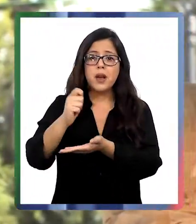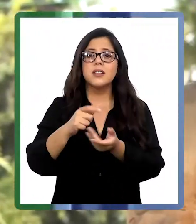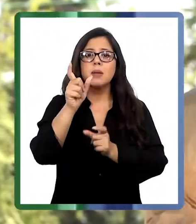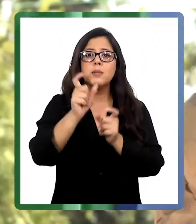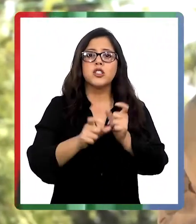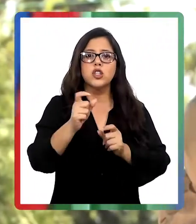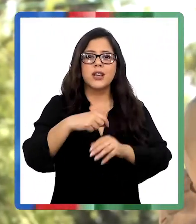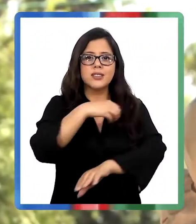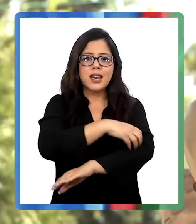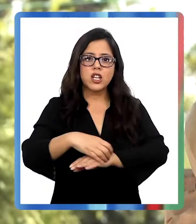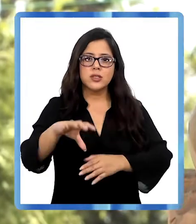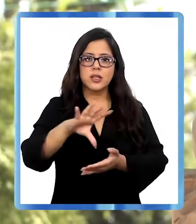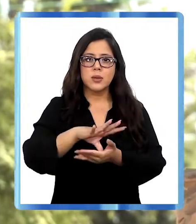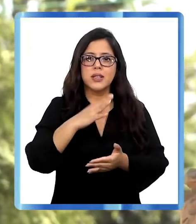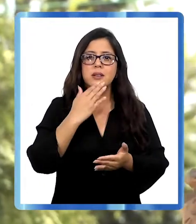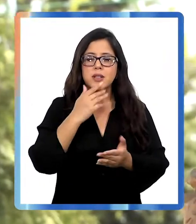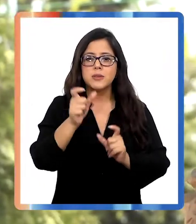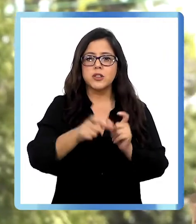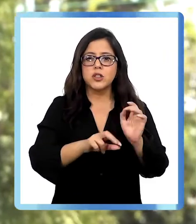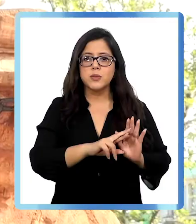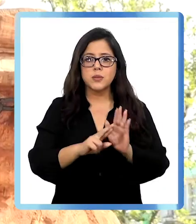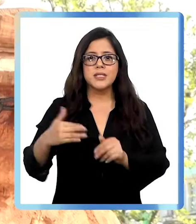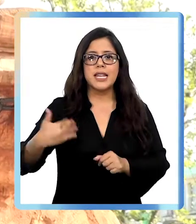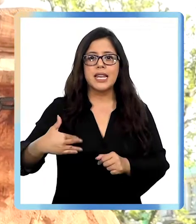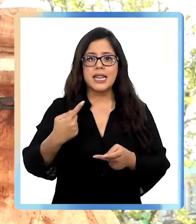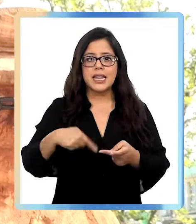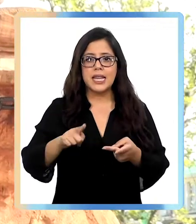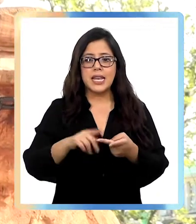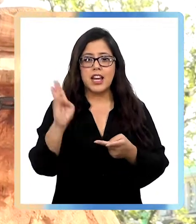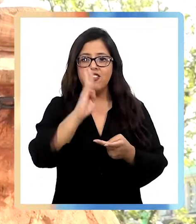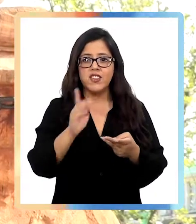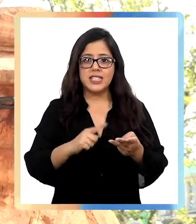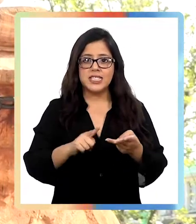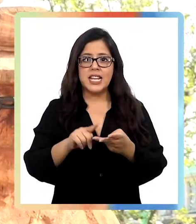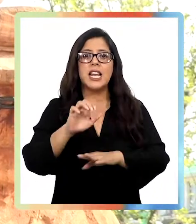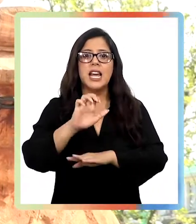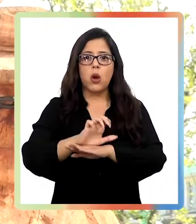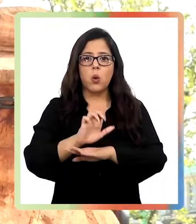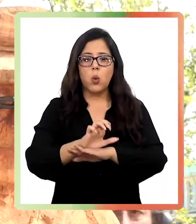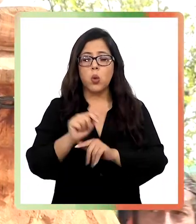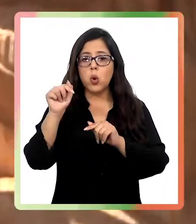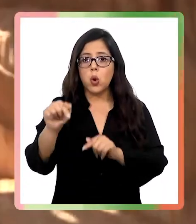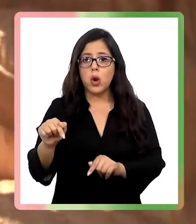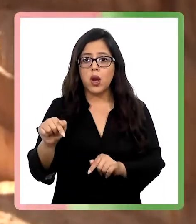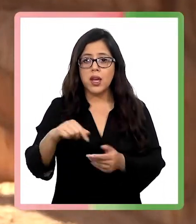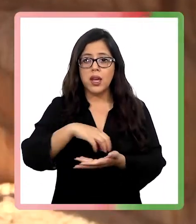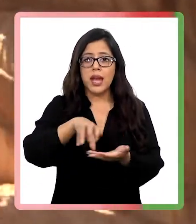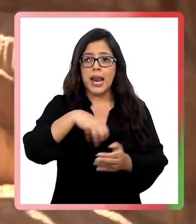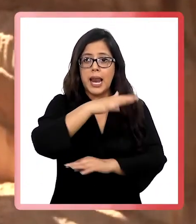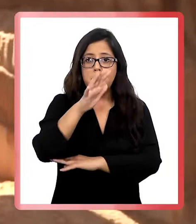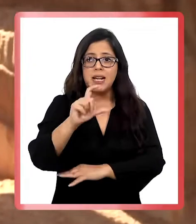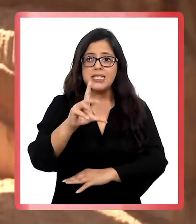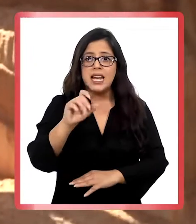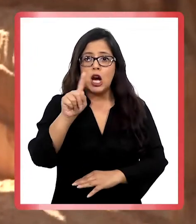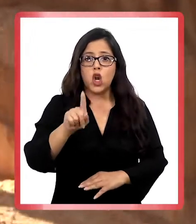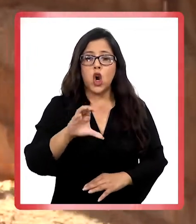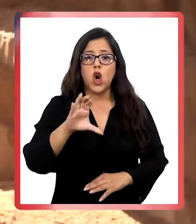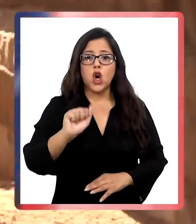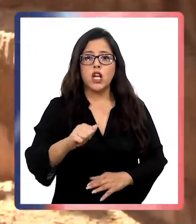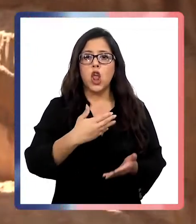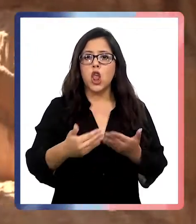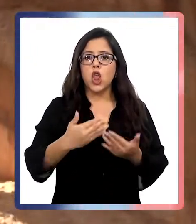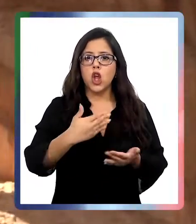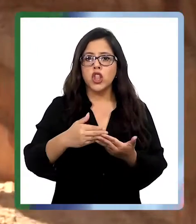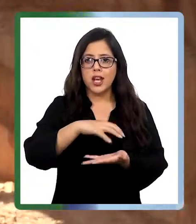partes del país, así como representantes de Argentina, Brasil y Ecuador. En la plaza, los conquistadores de Penco.